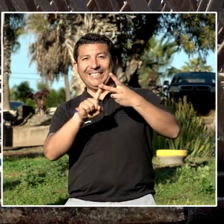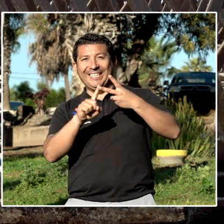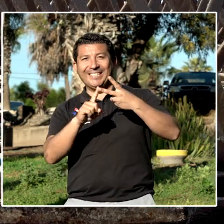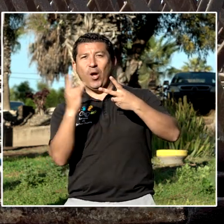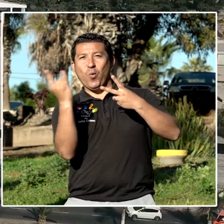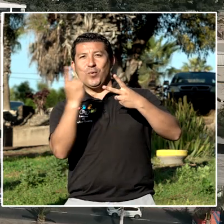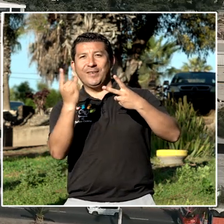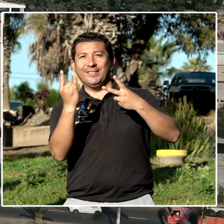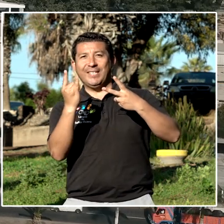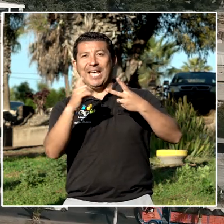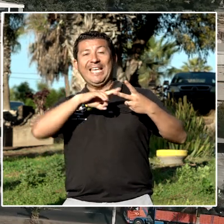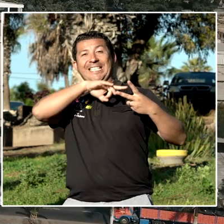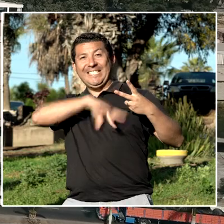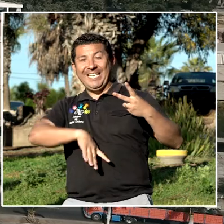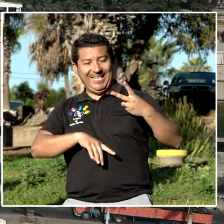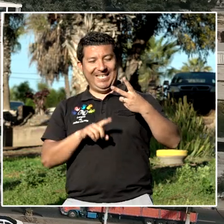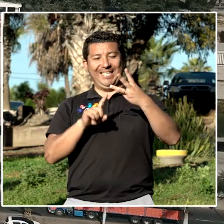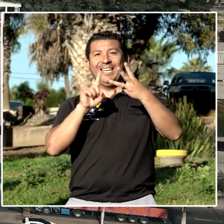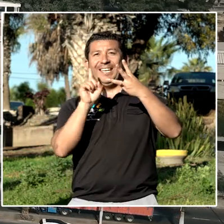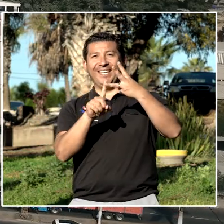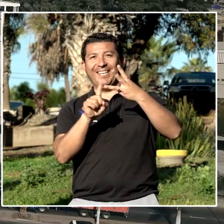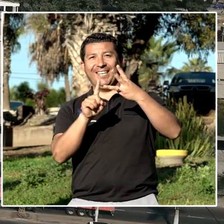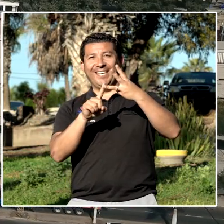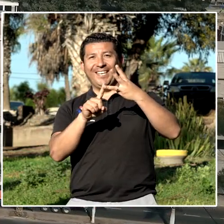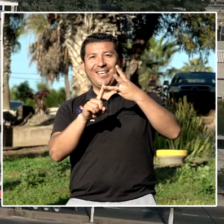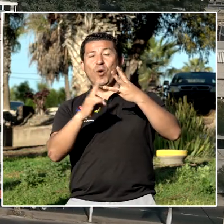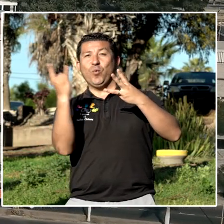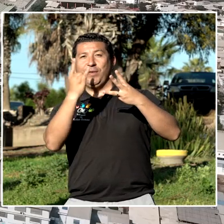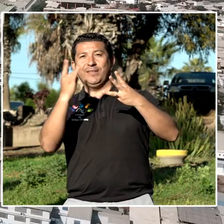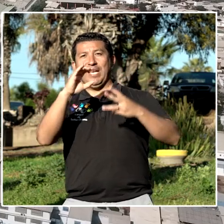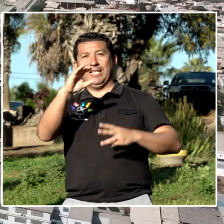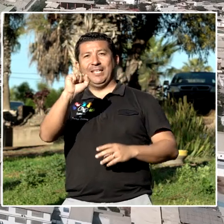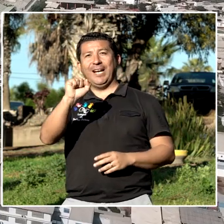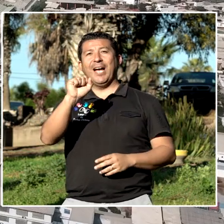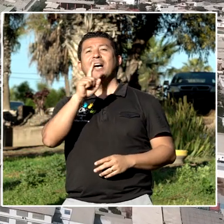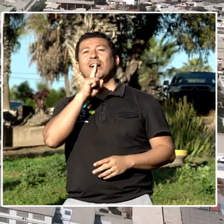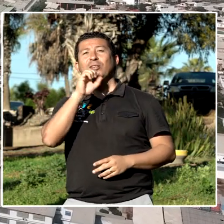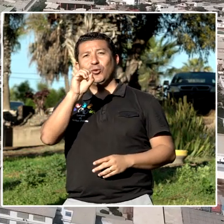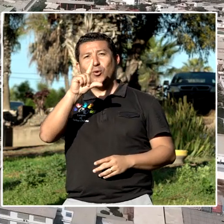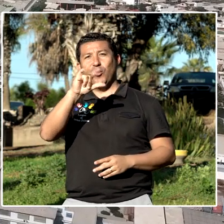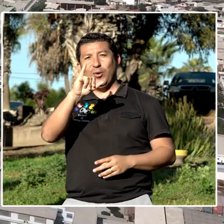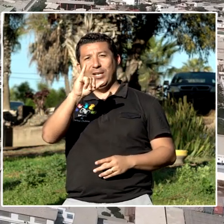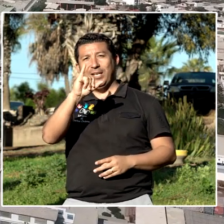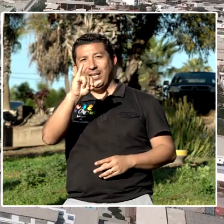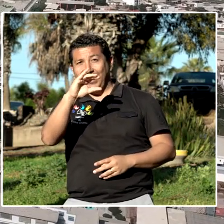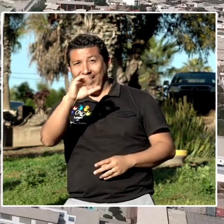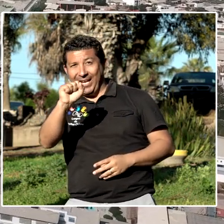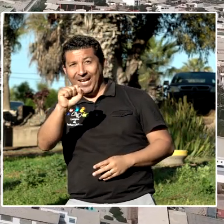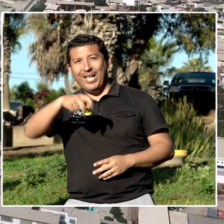y las sedes de las Universidades de Chile y Católica del Norte,